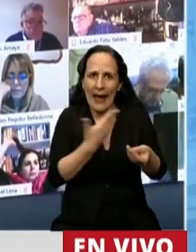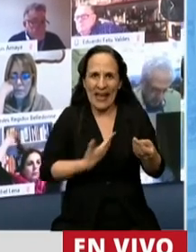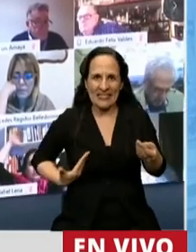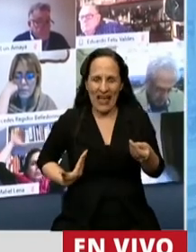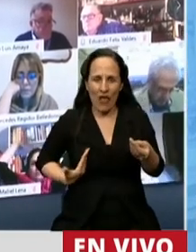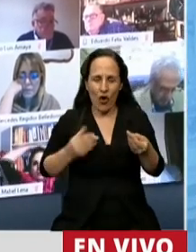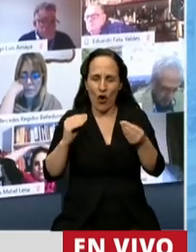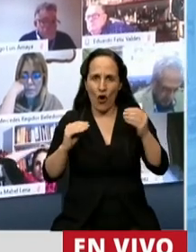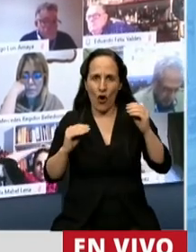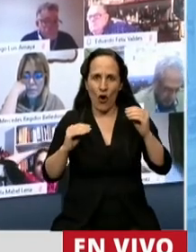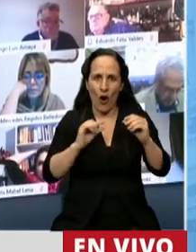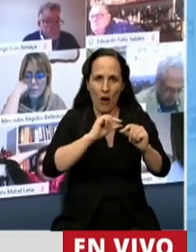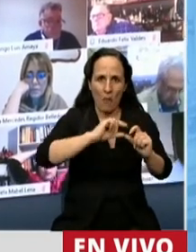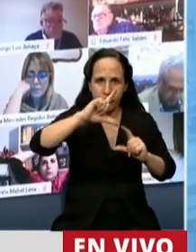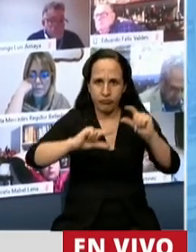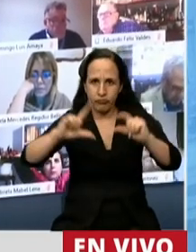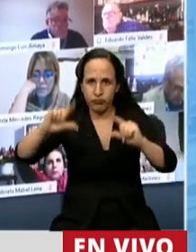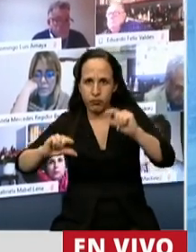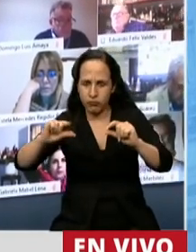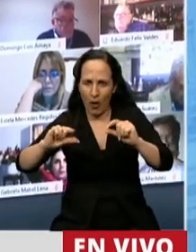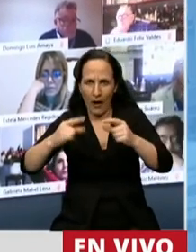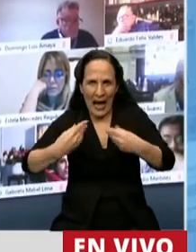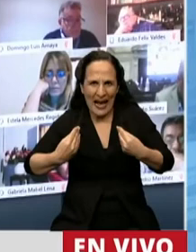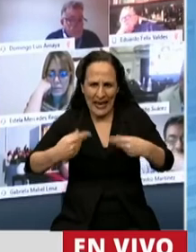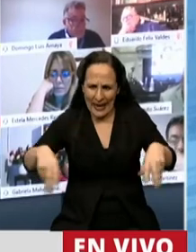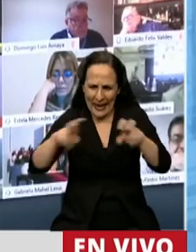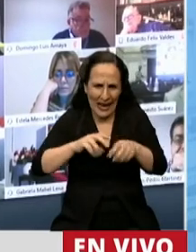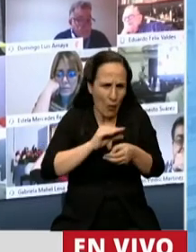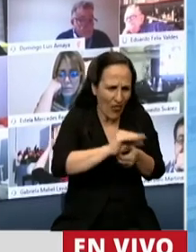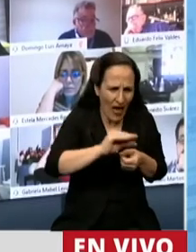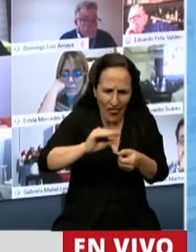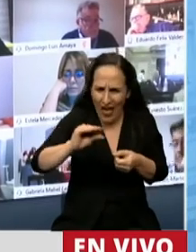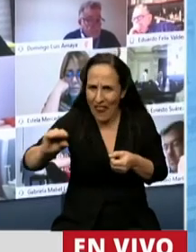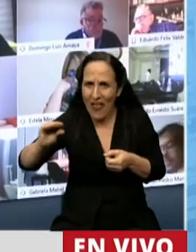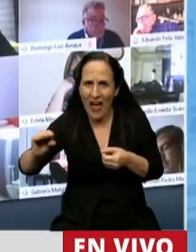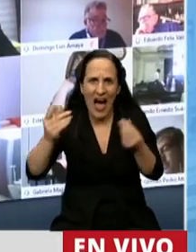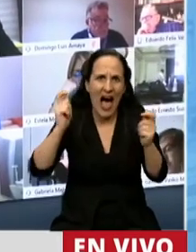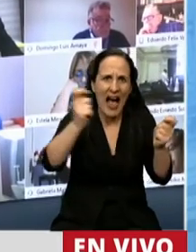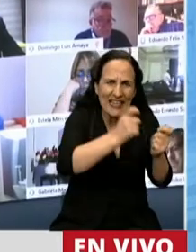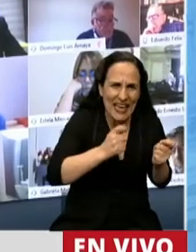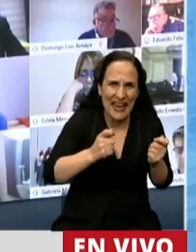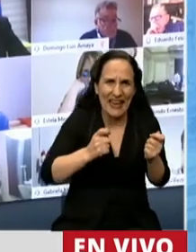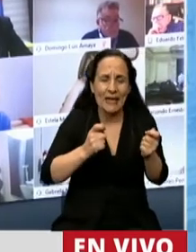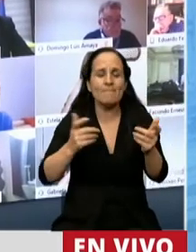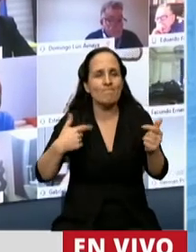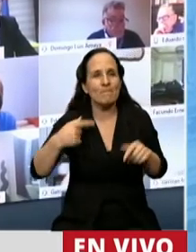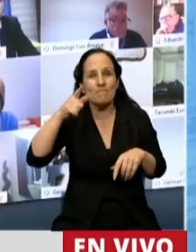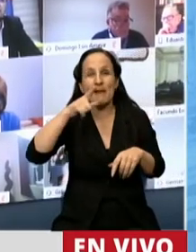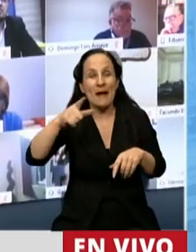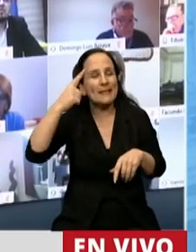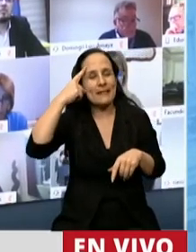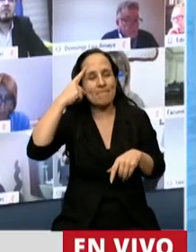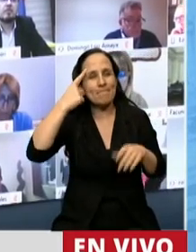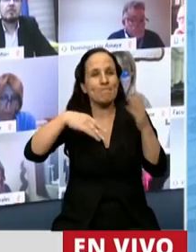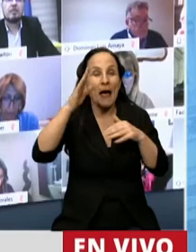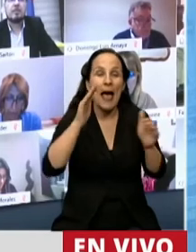la mayor parte de los recursos para potenciar la industria del conocimiento y me parece que lo correcto es acompañar a los